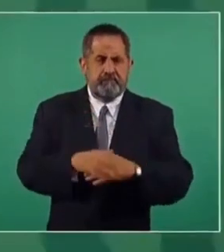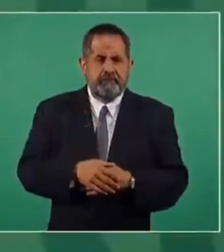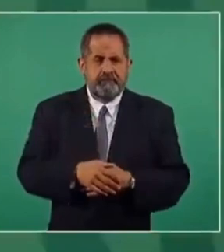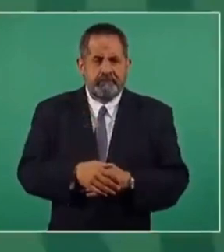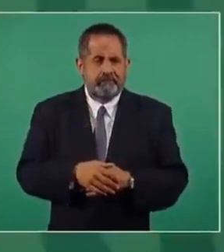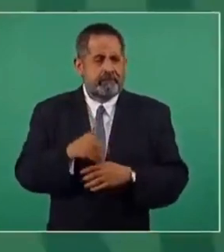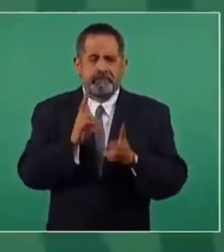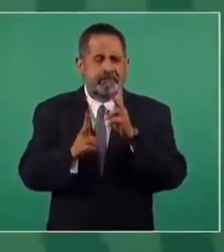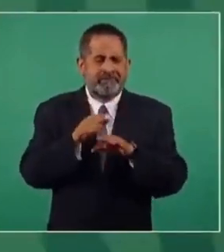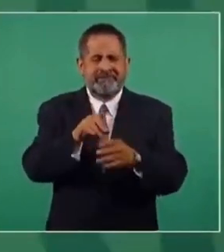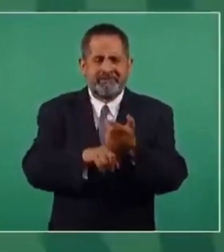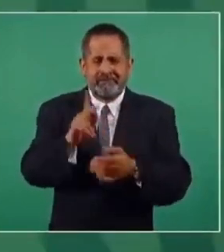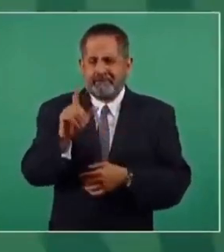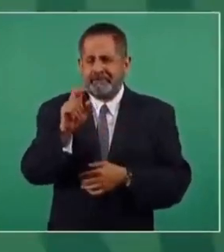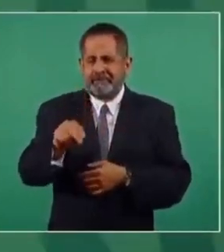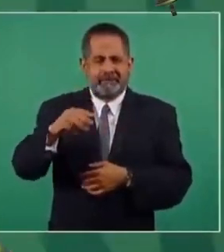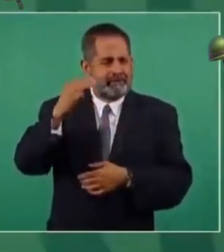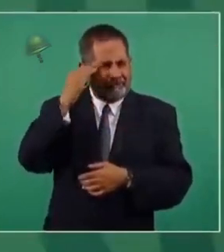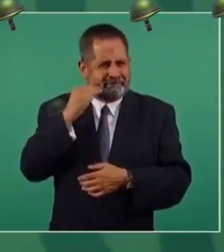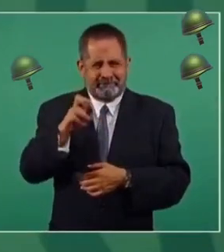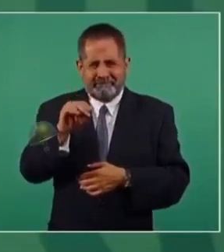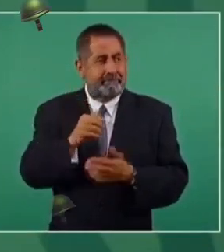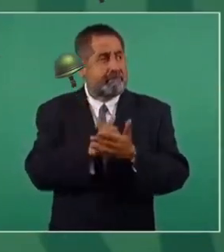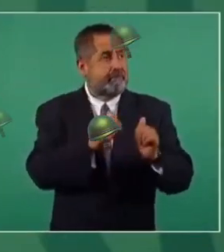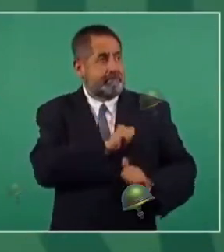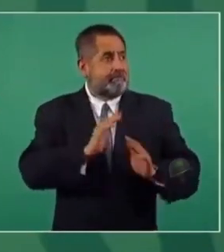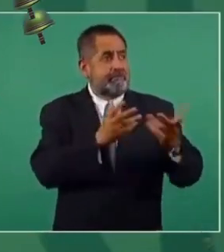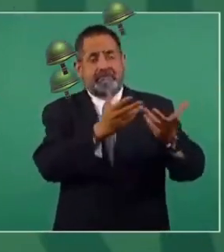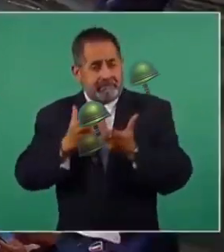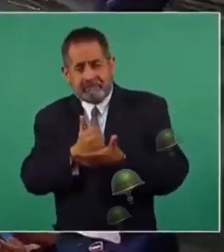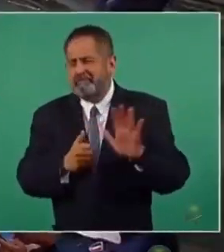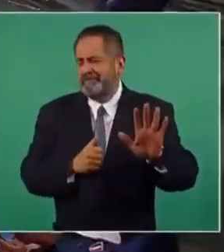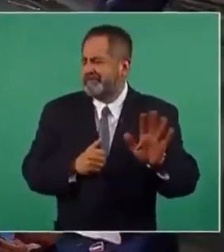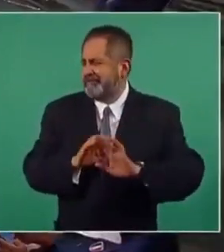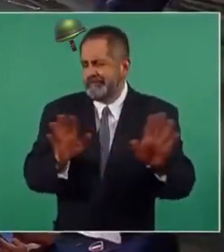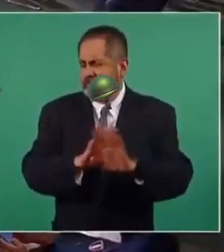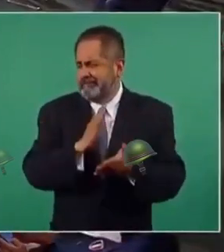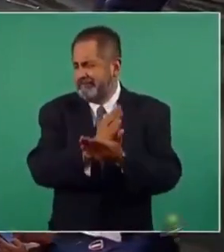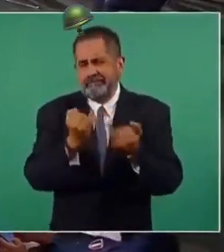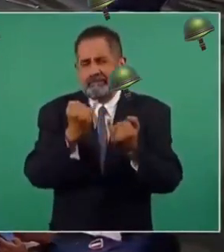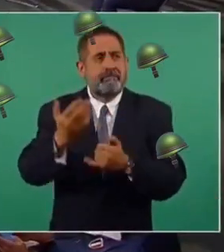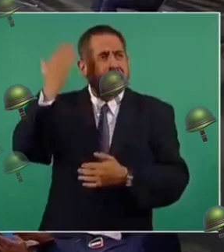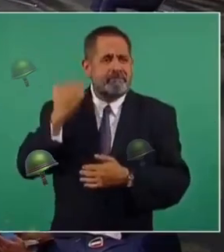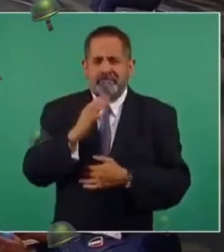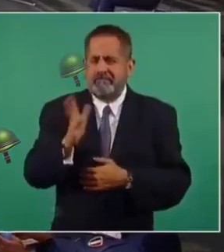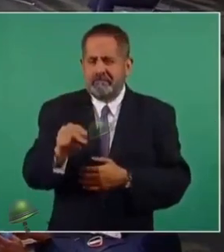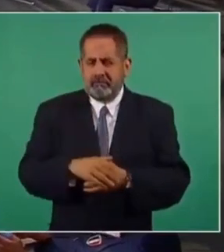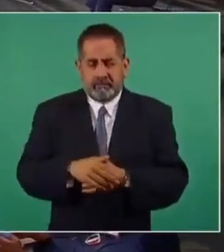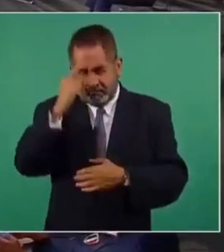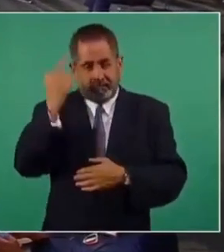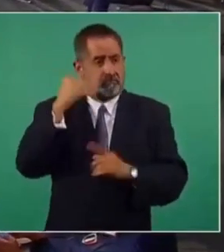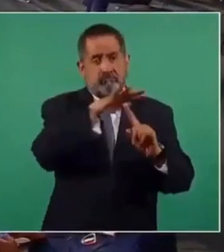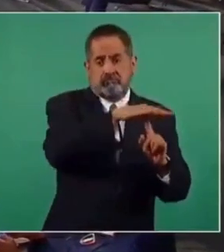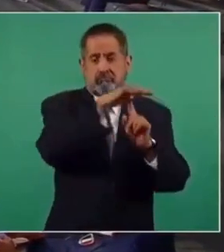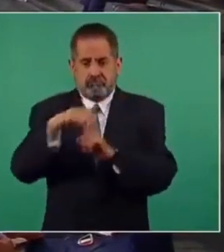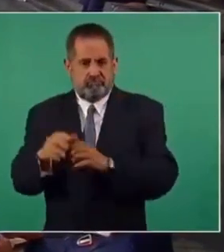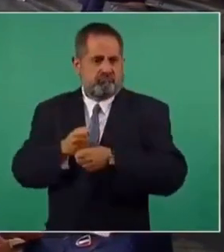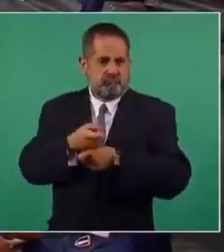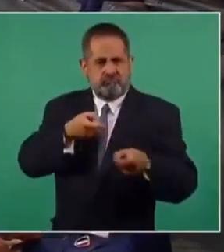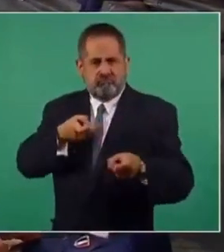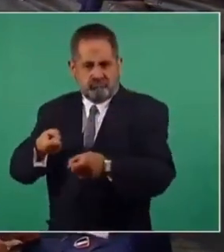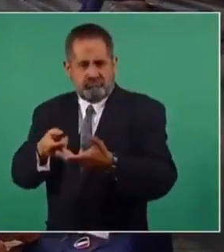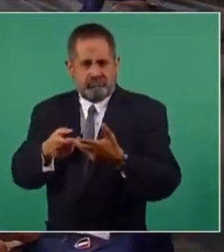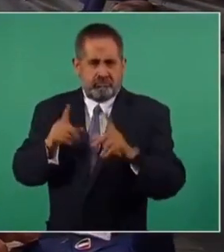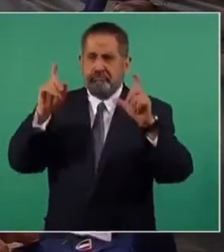no hablar del Plan Mérida, no queremos cooperación militar, ya no queremos que sea como antes, que nos traían un helicóptero artillado